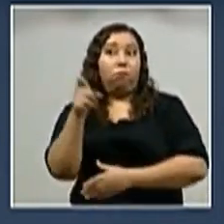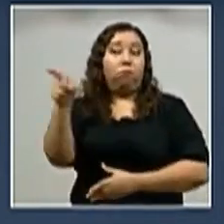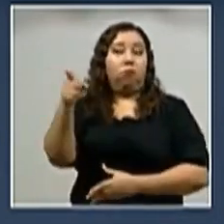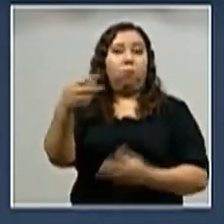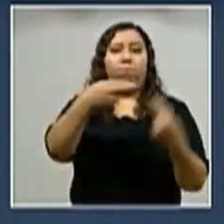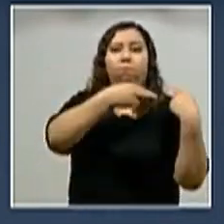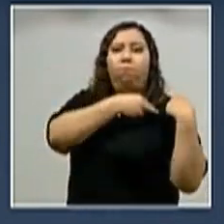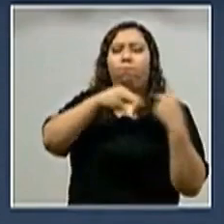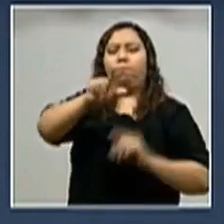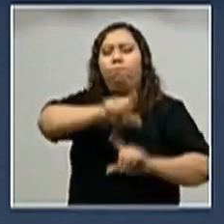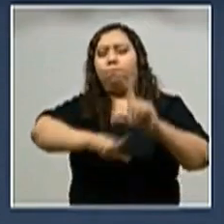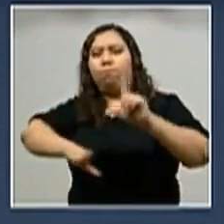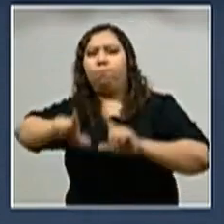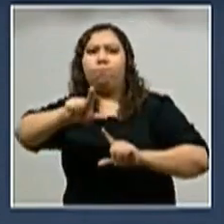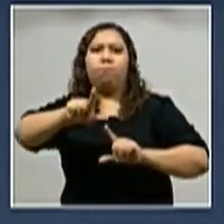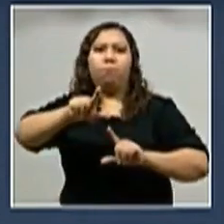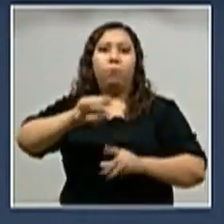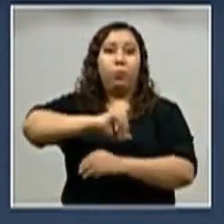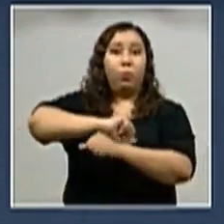vigilancia en el país.